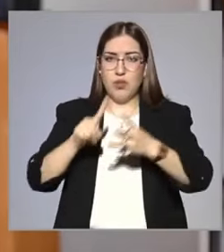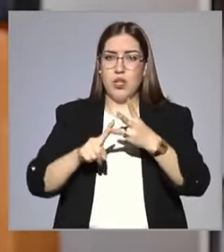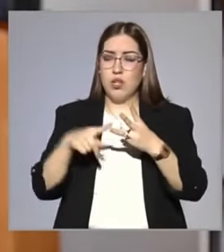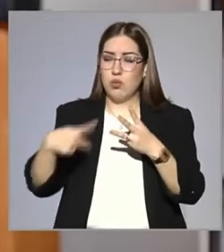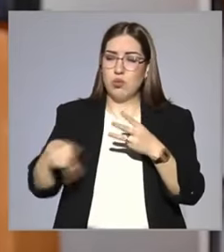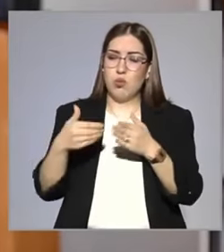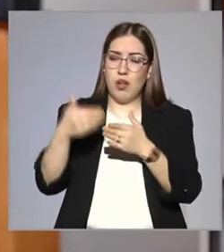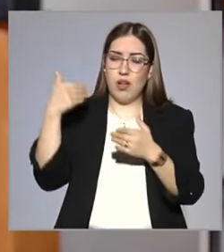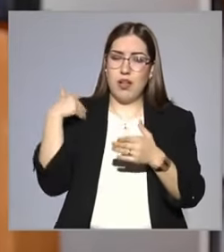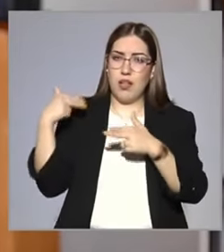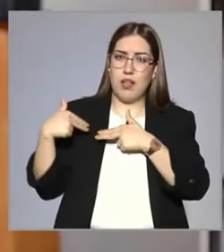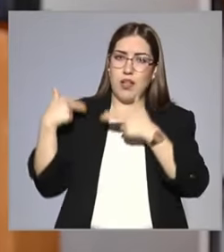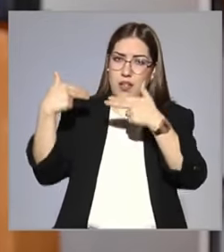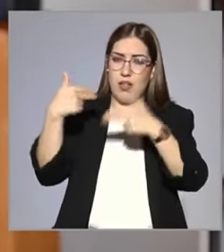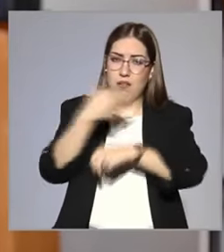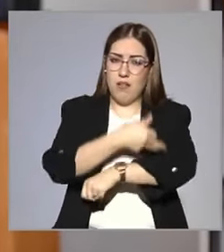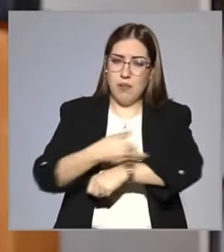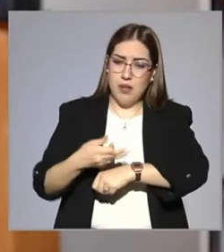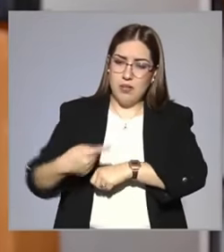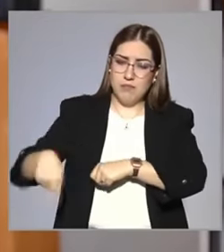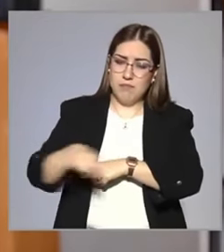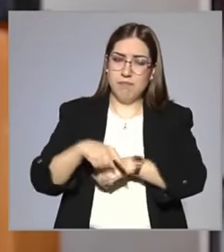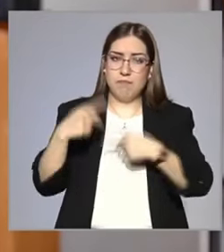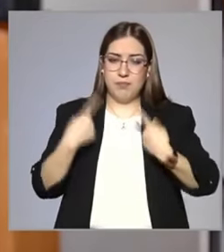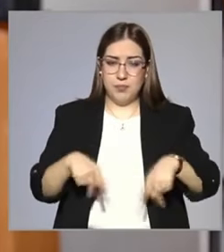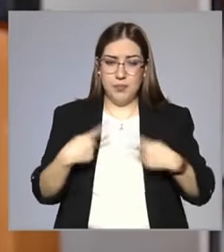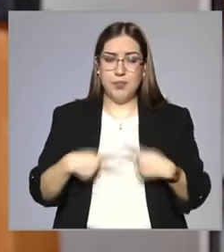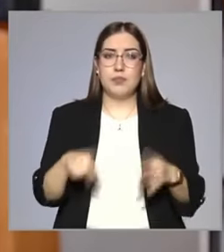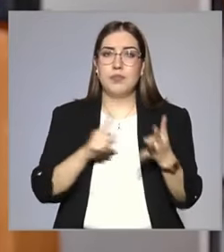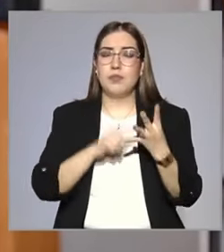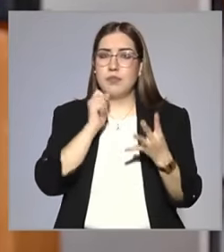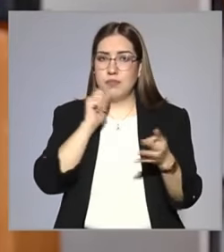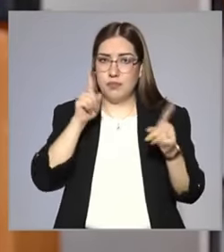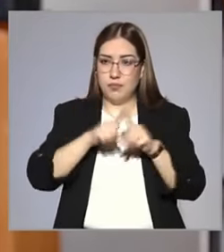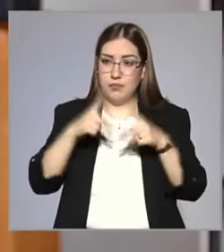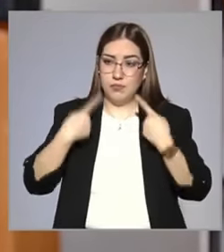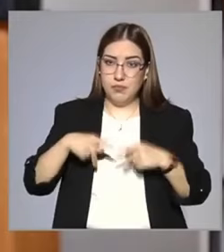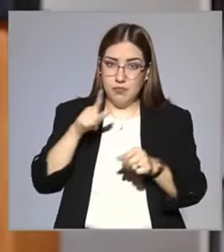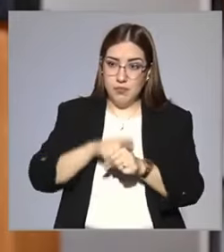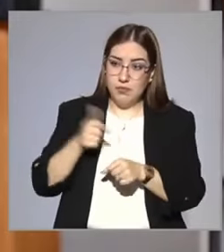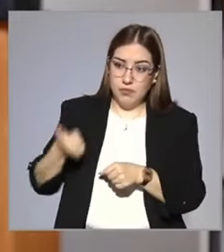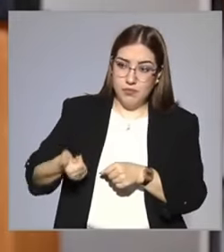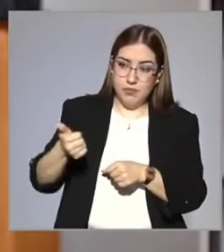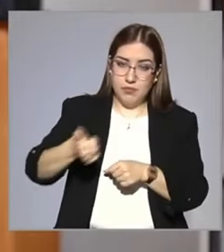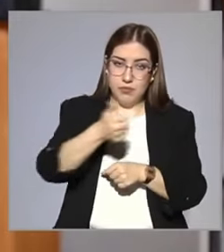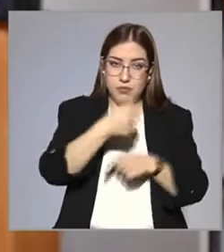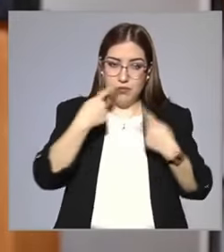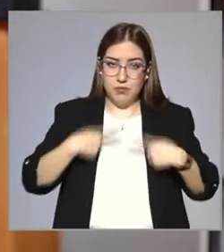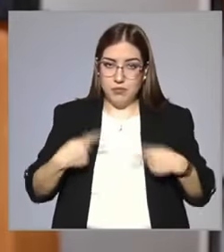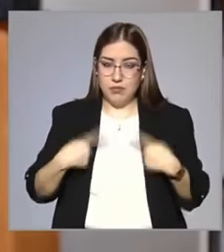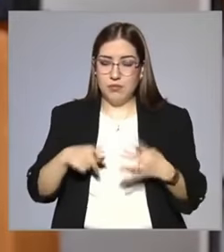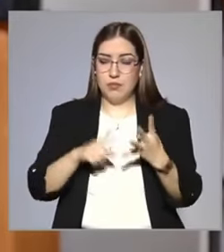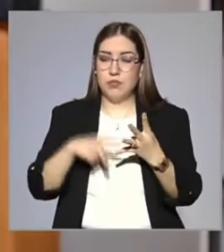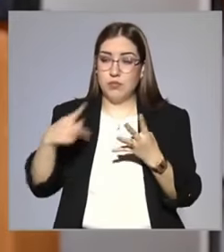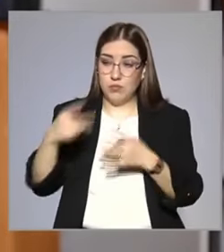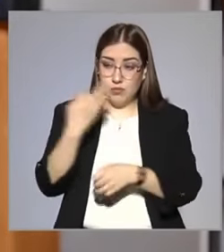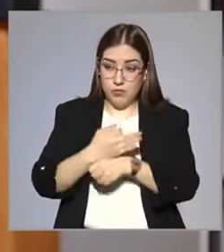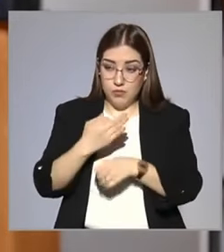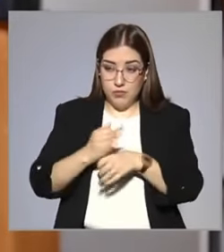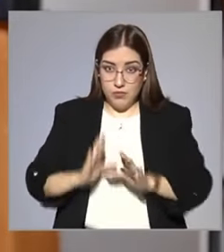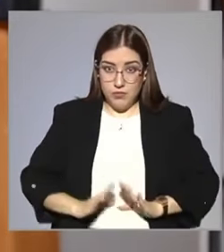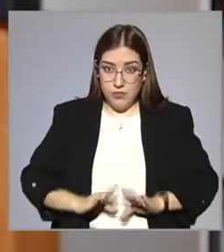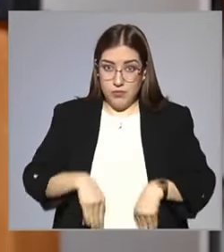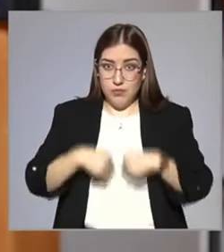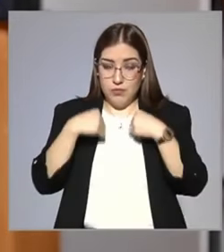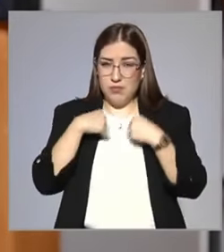antecedentes heredofamiliares de las personas, los antecedentes personales de las personas, el cuadro actual del paciente